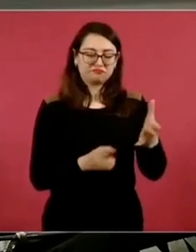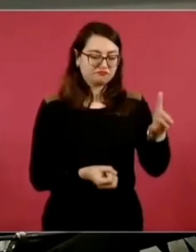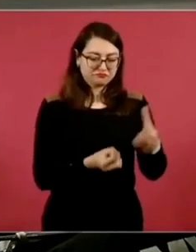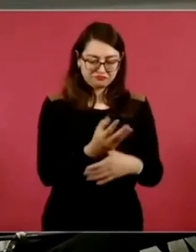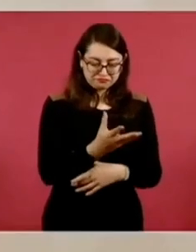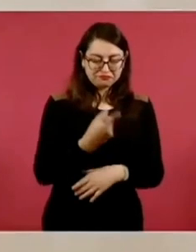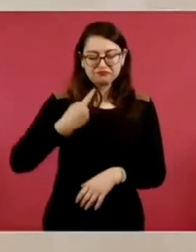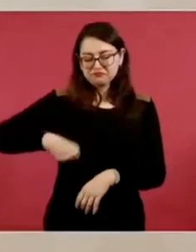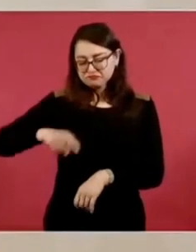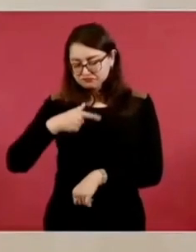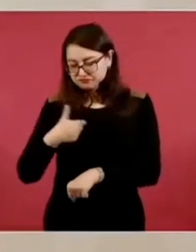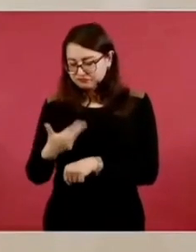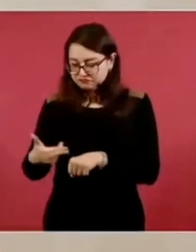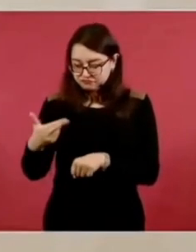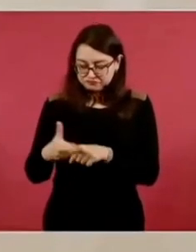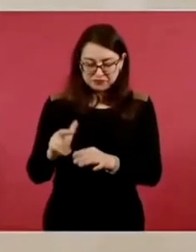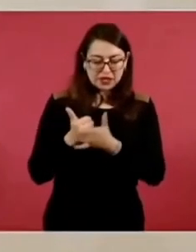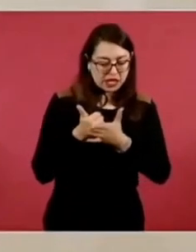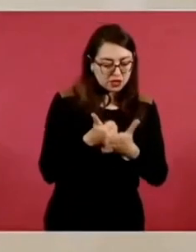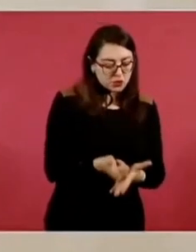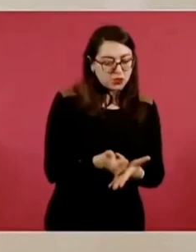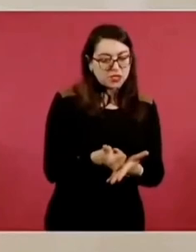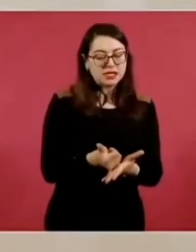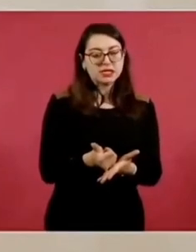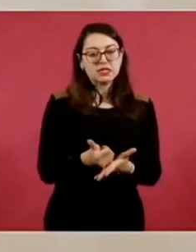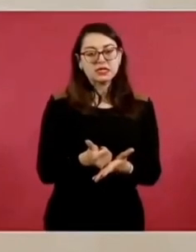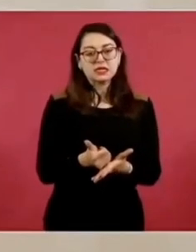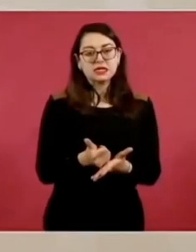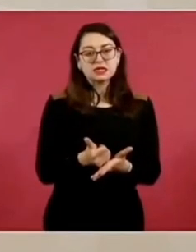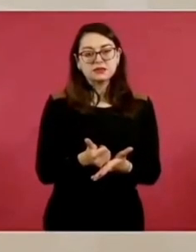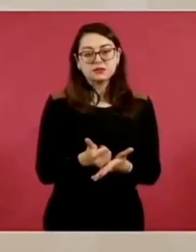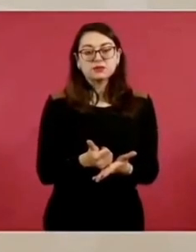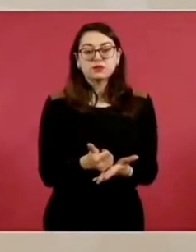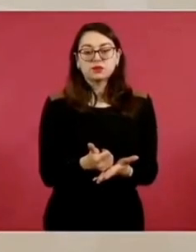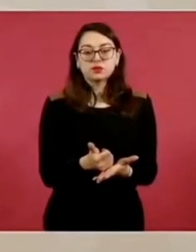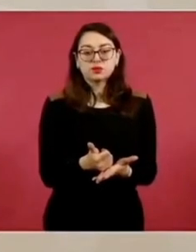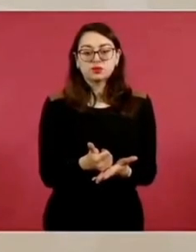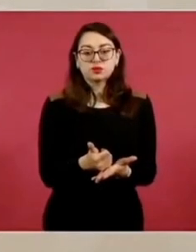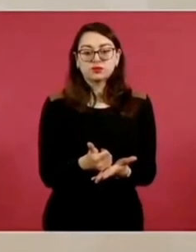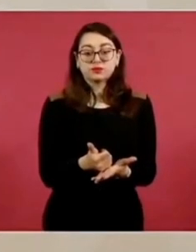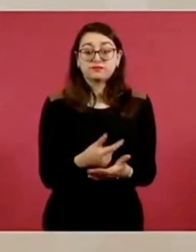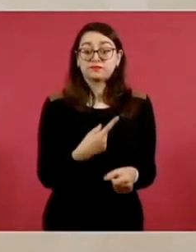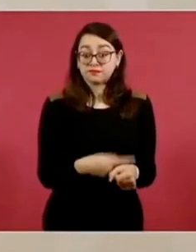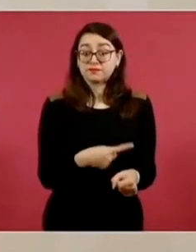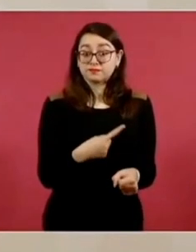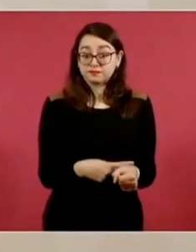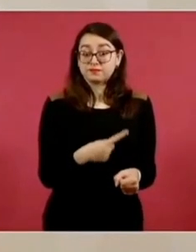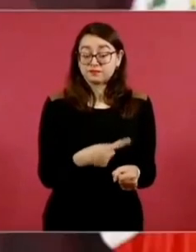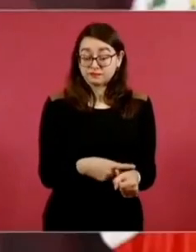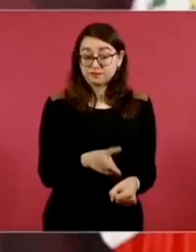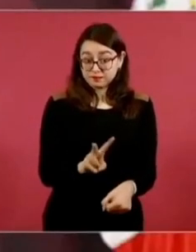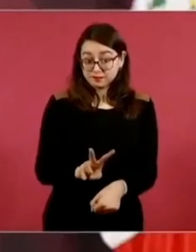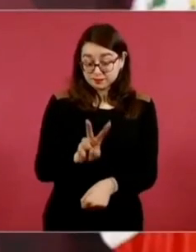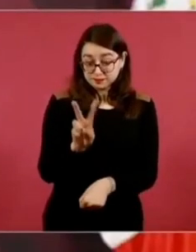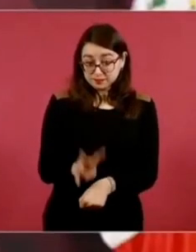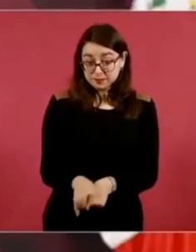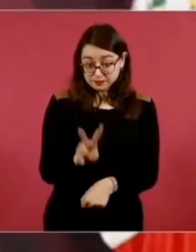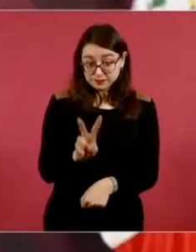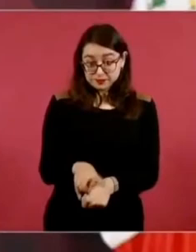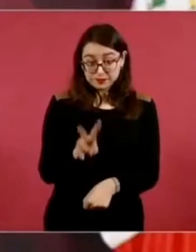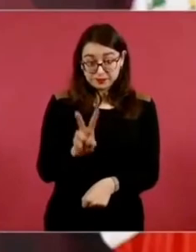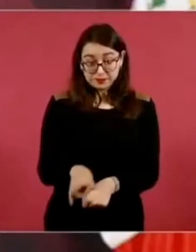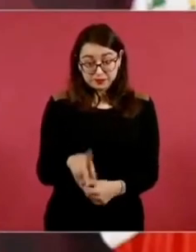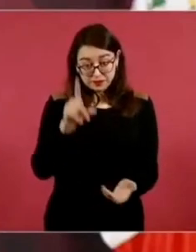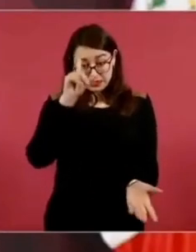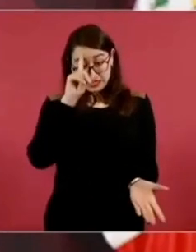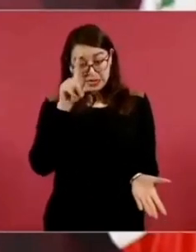nosotros en ese entonces. Sí estaba enfermo. Estuvo, creo